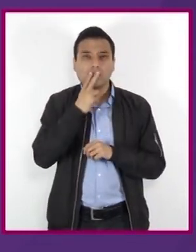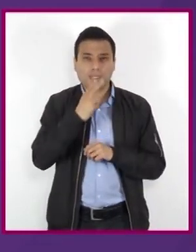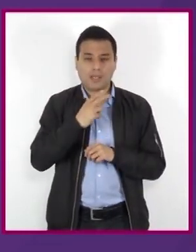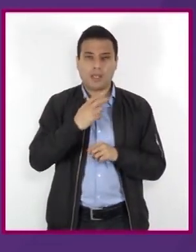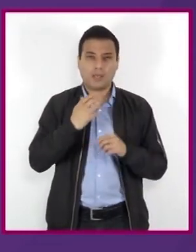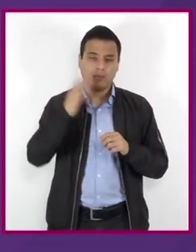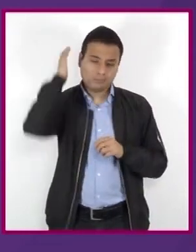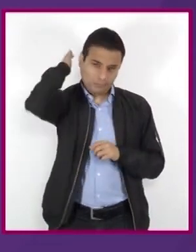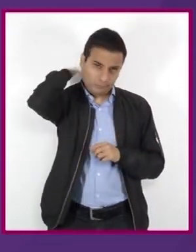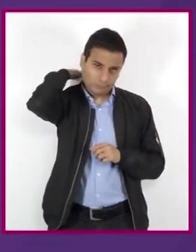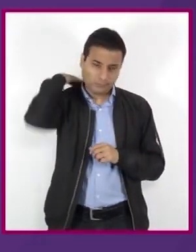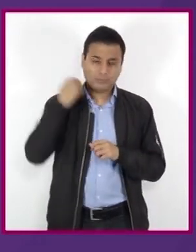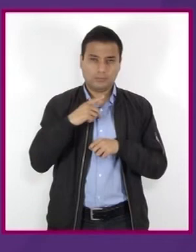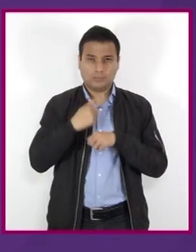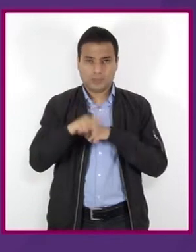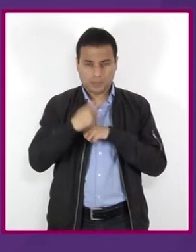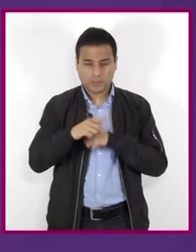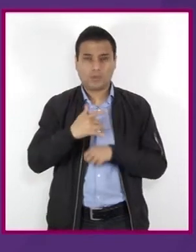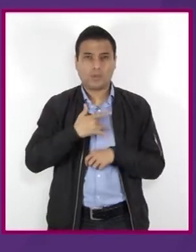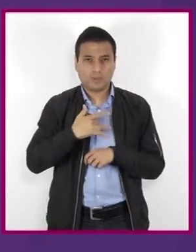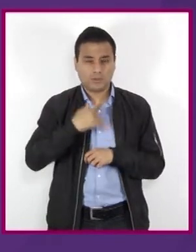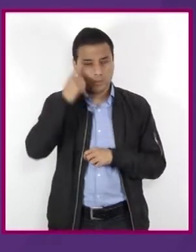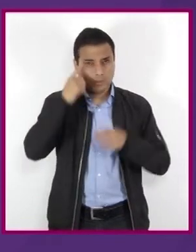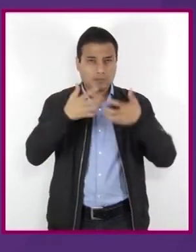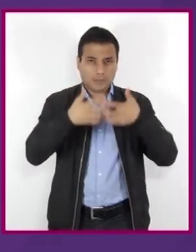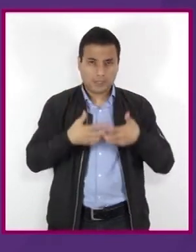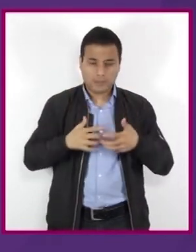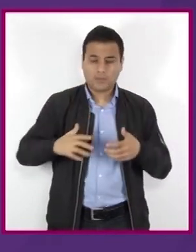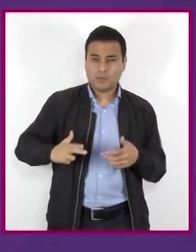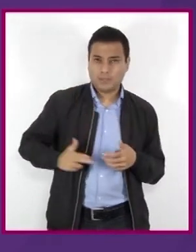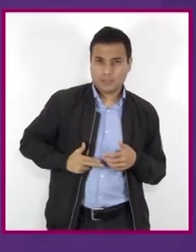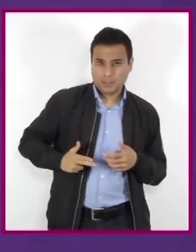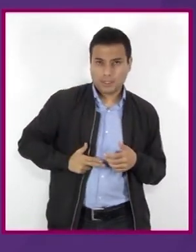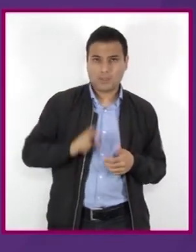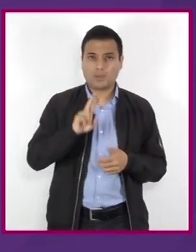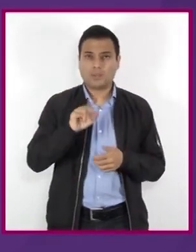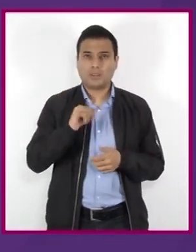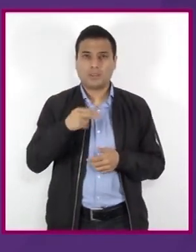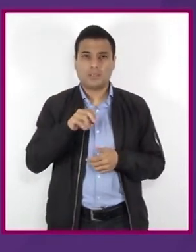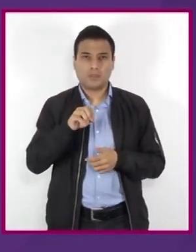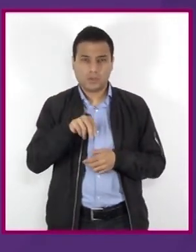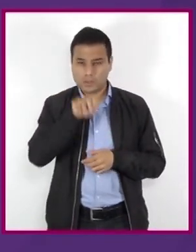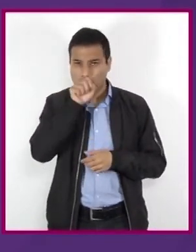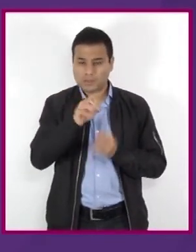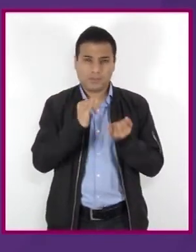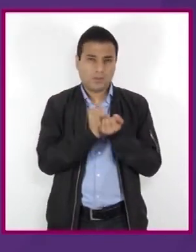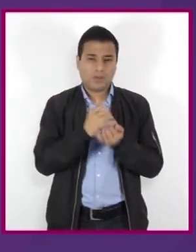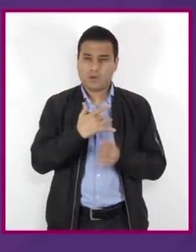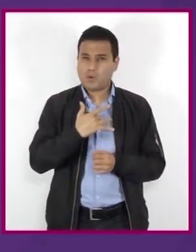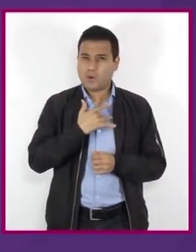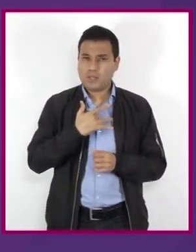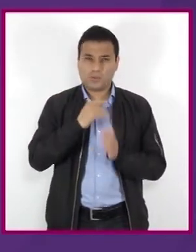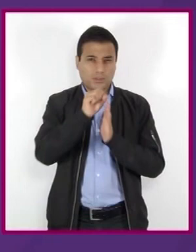pulmones, el corazón, el cerebro, el hígado, el riñón y todo el sistema cardiovascular.